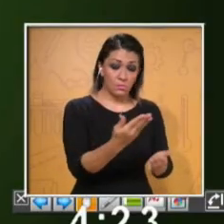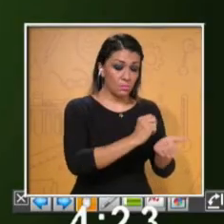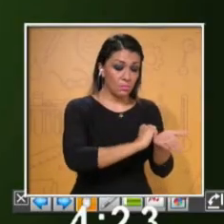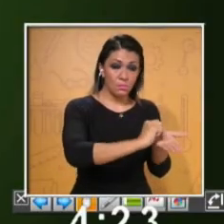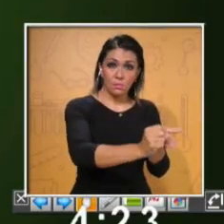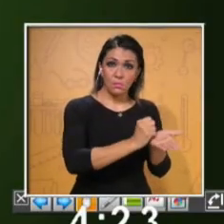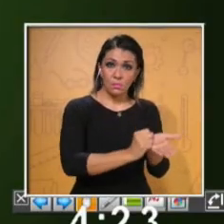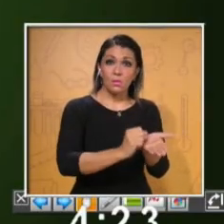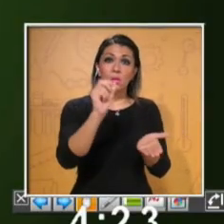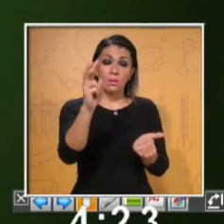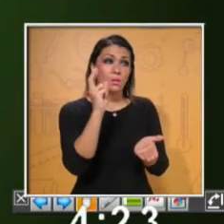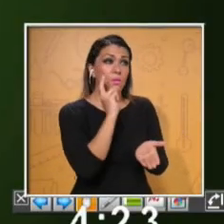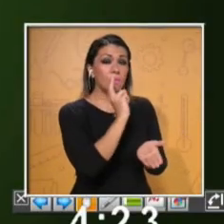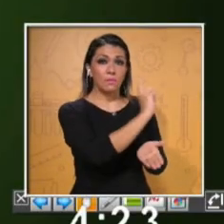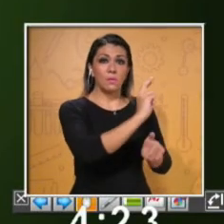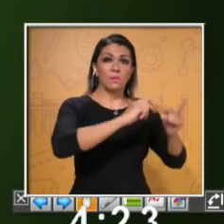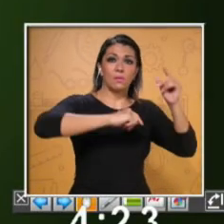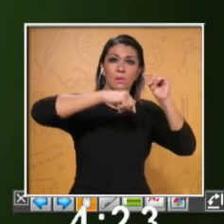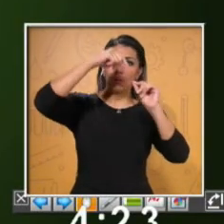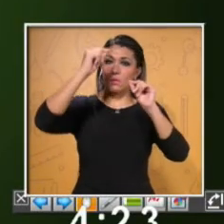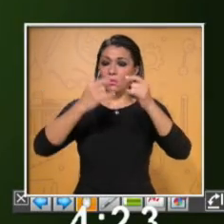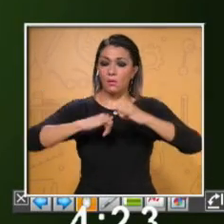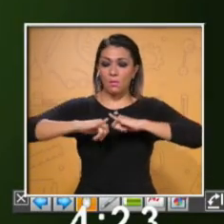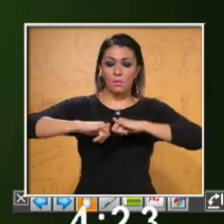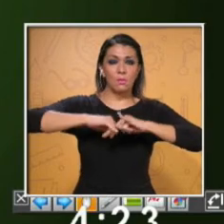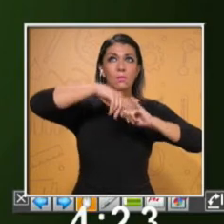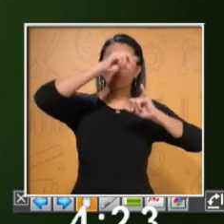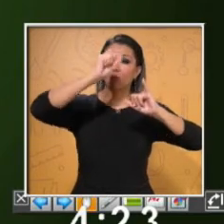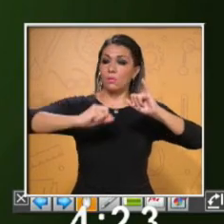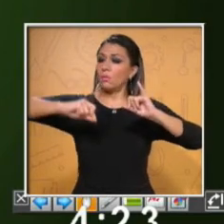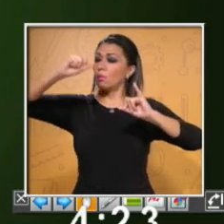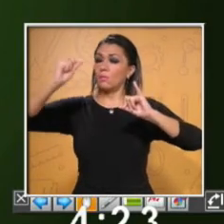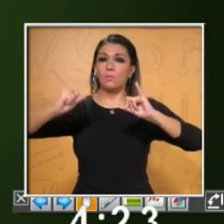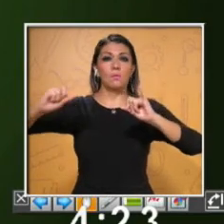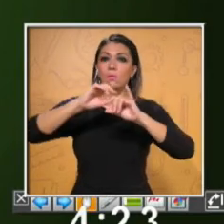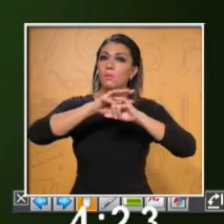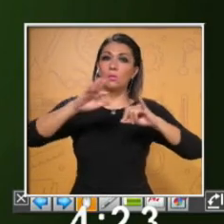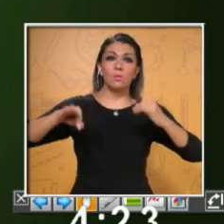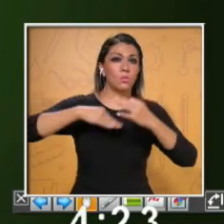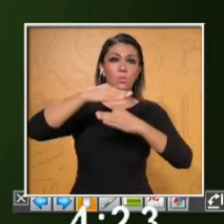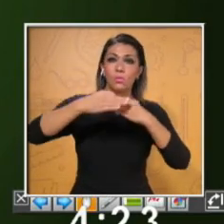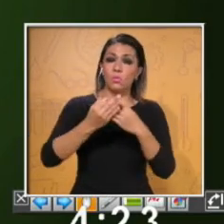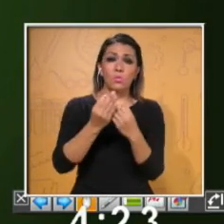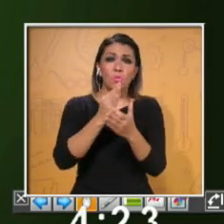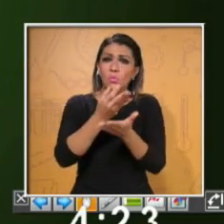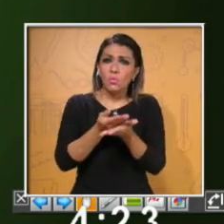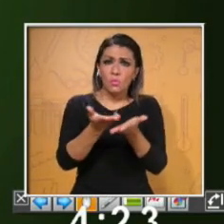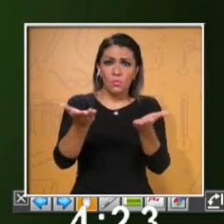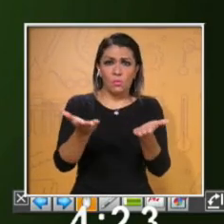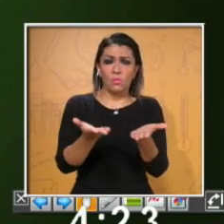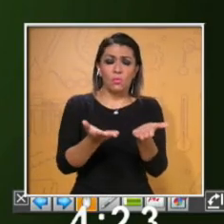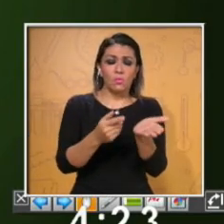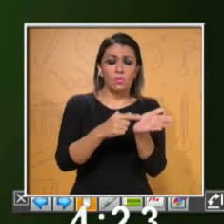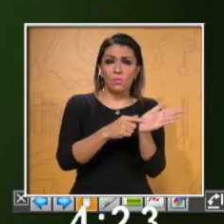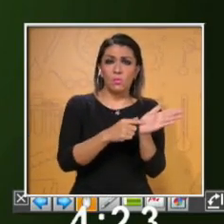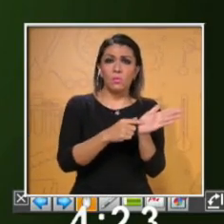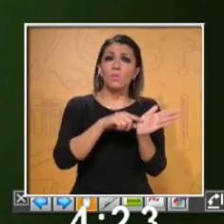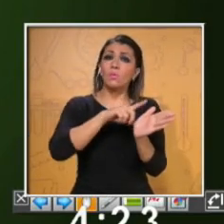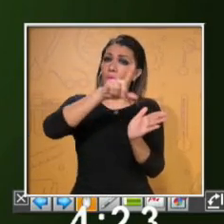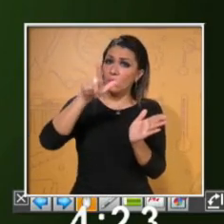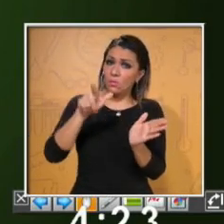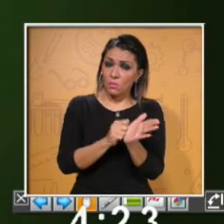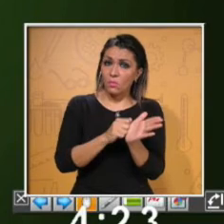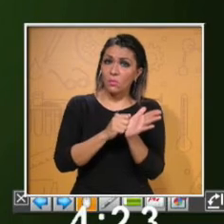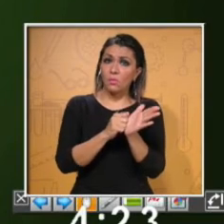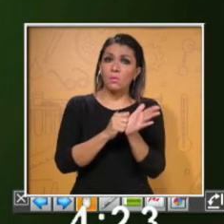apoyos visuales. Mapas, gráficas, imágenes, infografías, entre otros. Después,